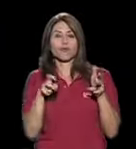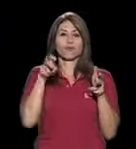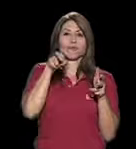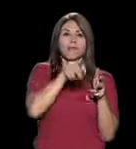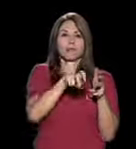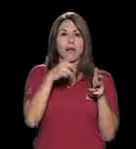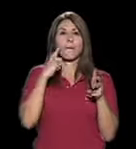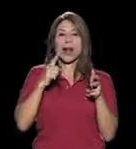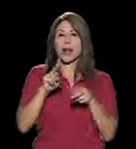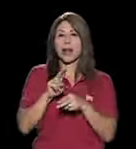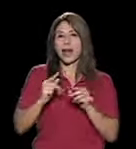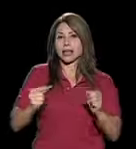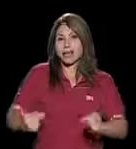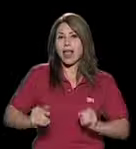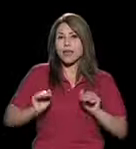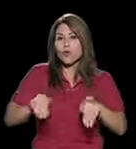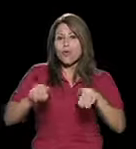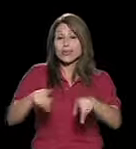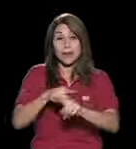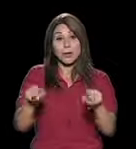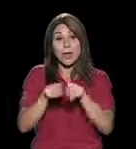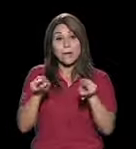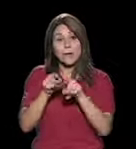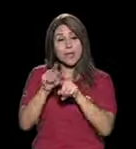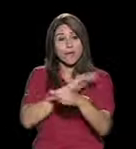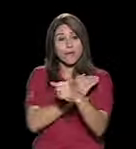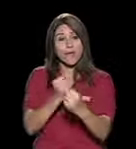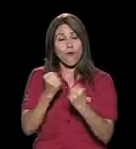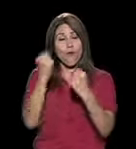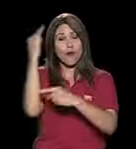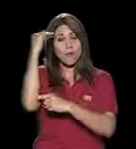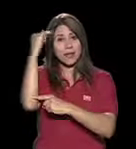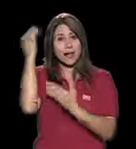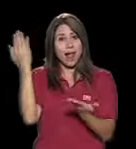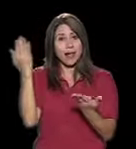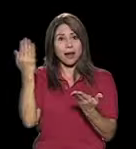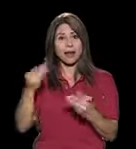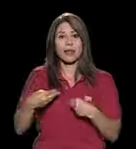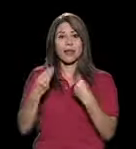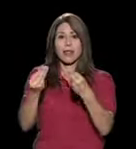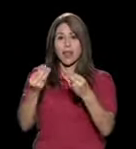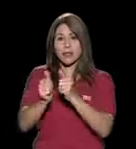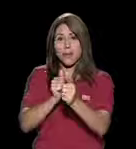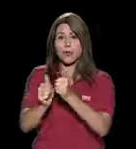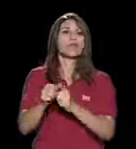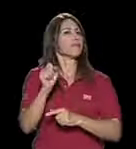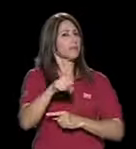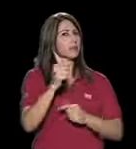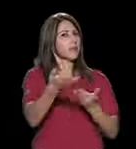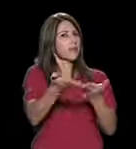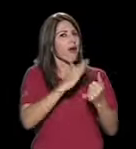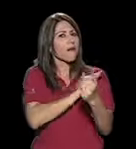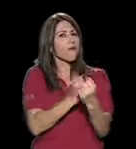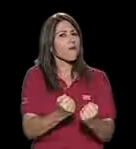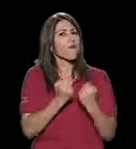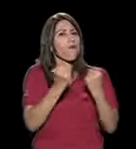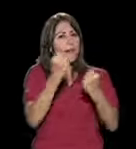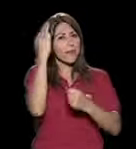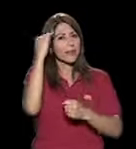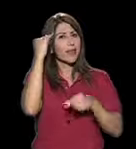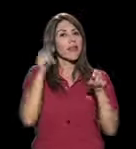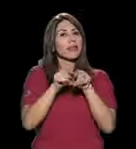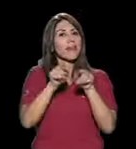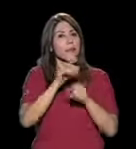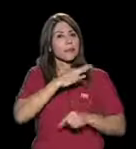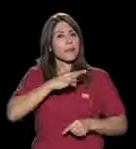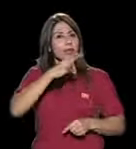ruedas, pero también hay una fortaleza mental que aporta al deporte, a la persona en general. Claro, mental y hasta espiritual. Otra